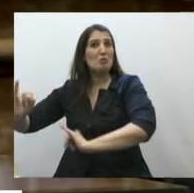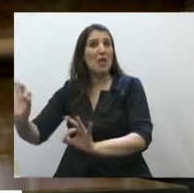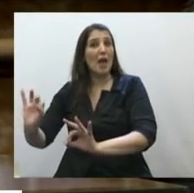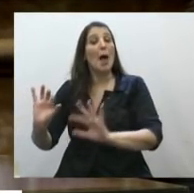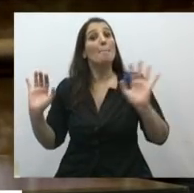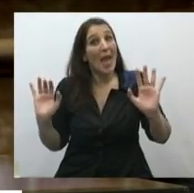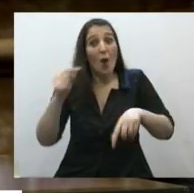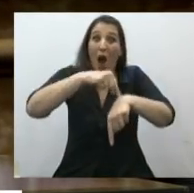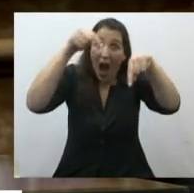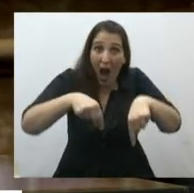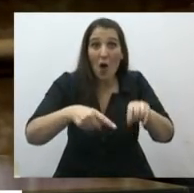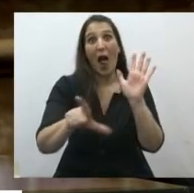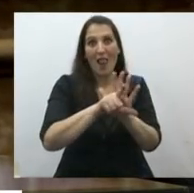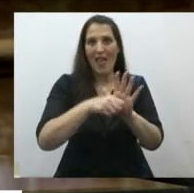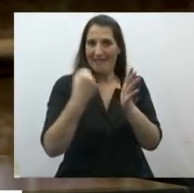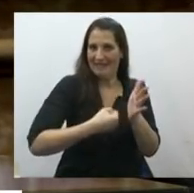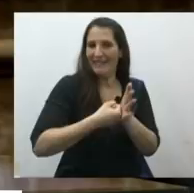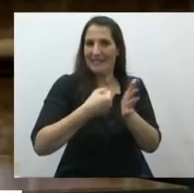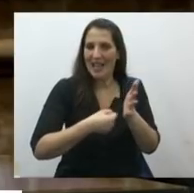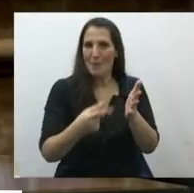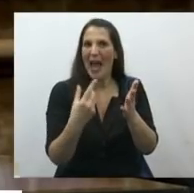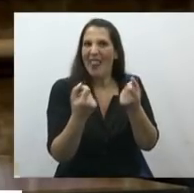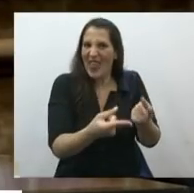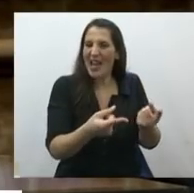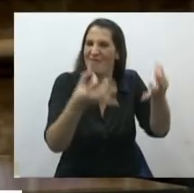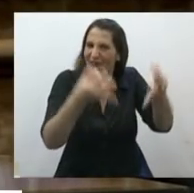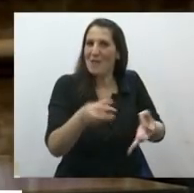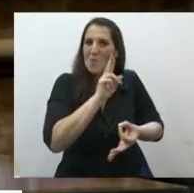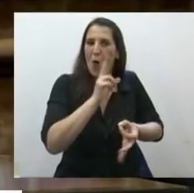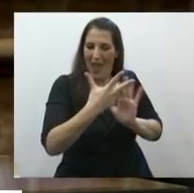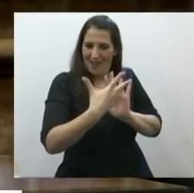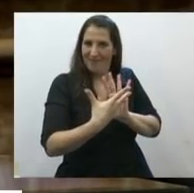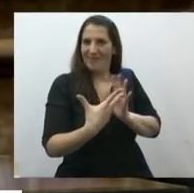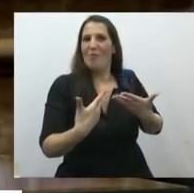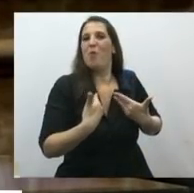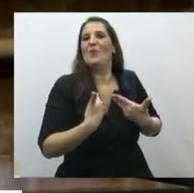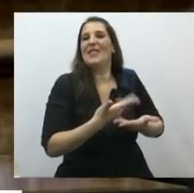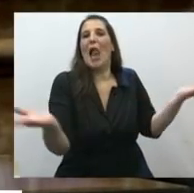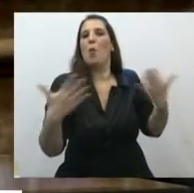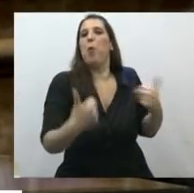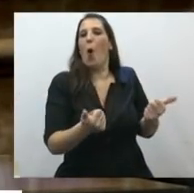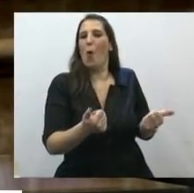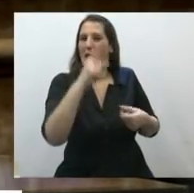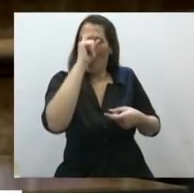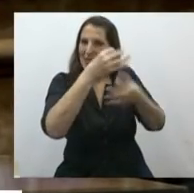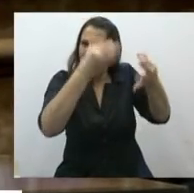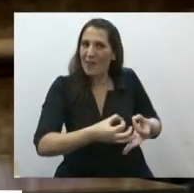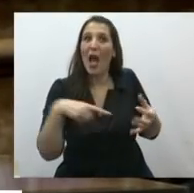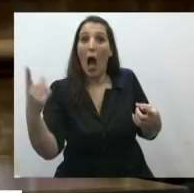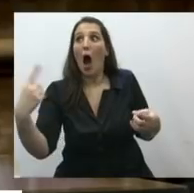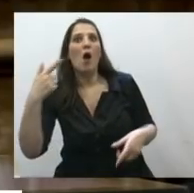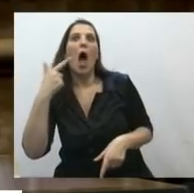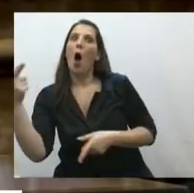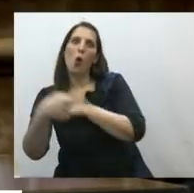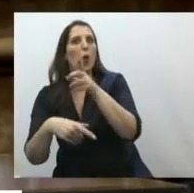efecto de asegurar que todas las mujeres tengan acceso a la salud pública y de poner a todas en un estricto pie de igualdad,